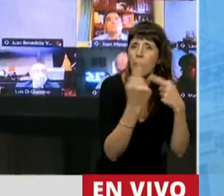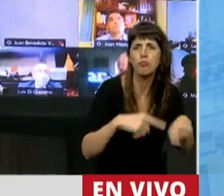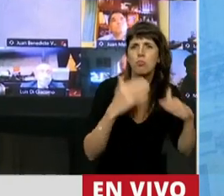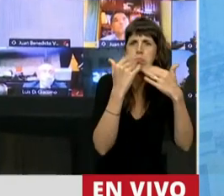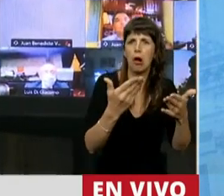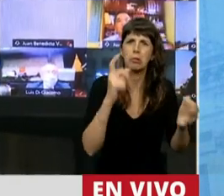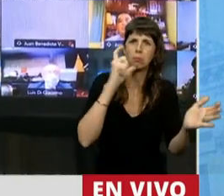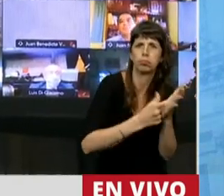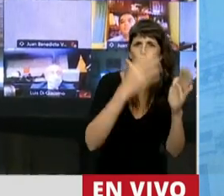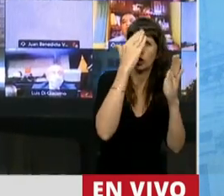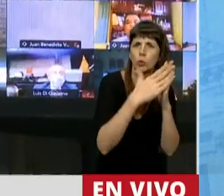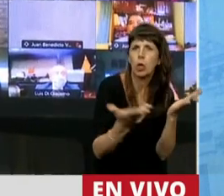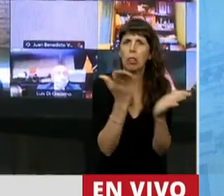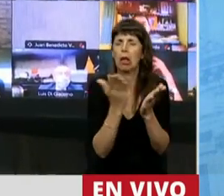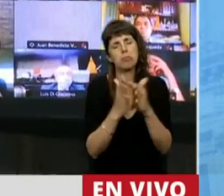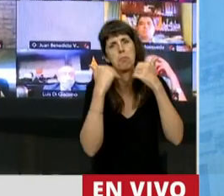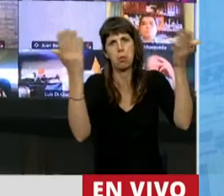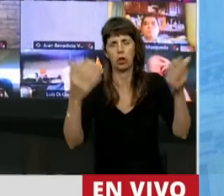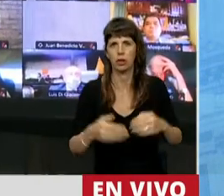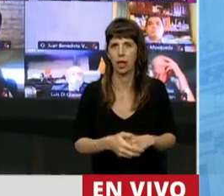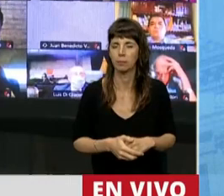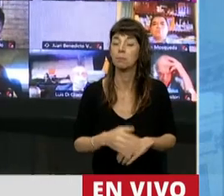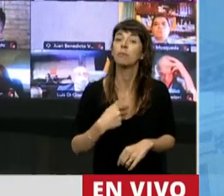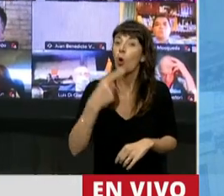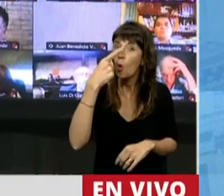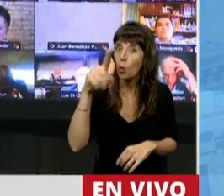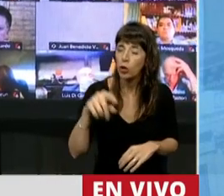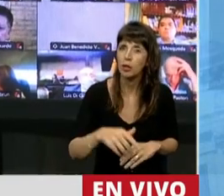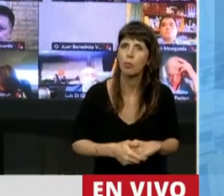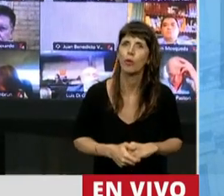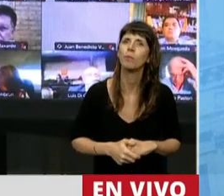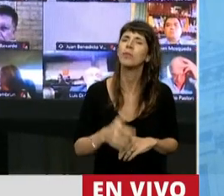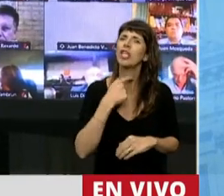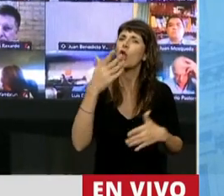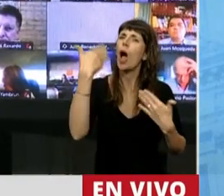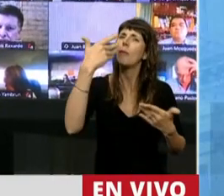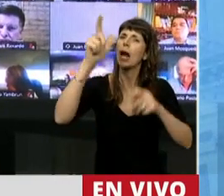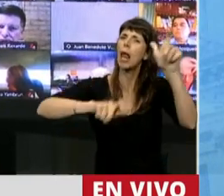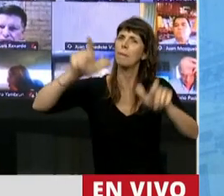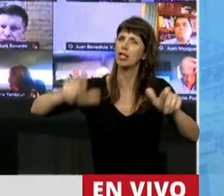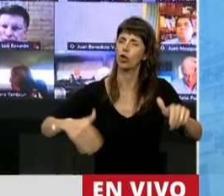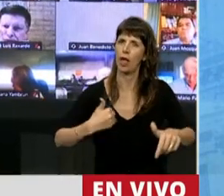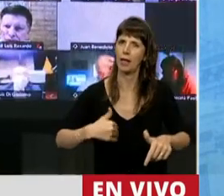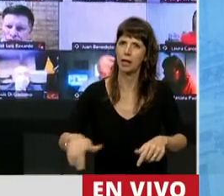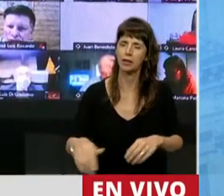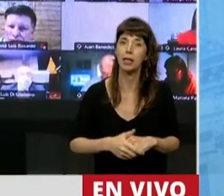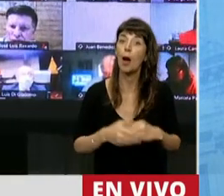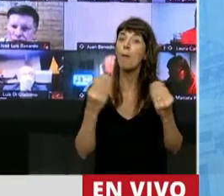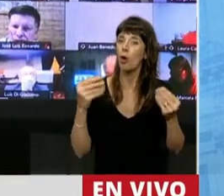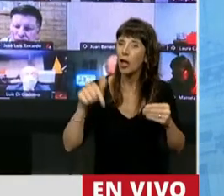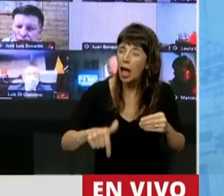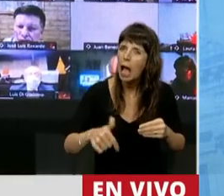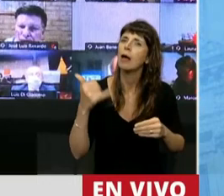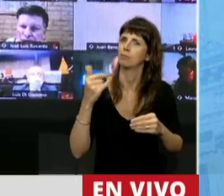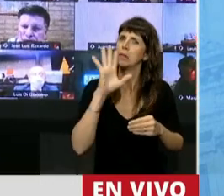derechos. Miren, termino, Presidente. Les quiero hablar a los argentinos, porque acá hay un abuso